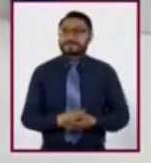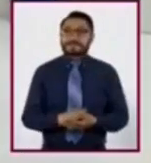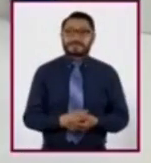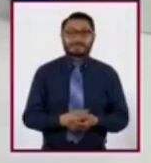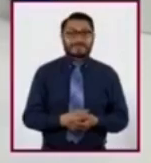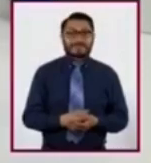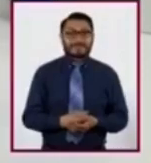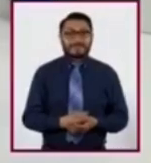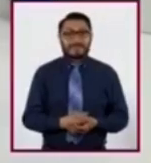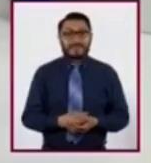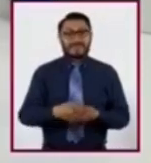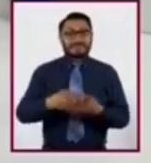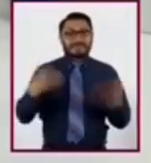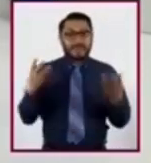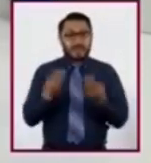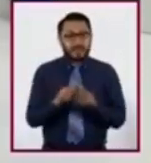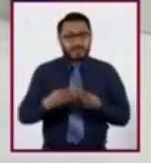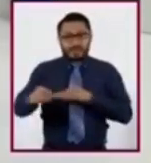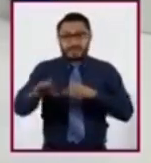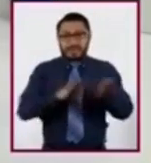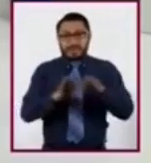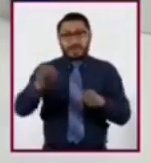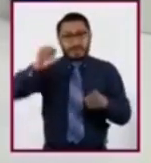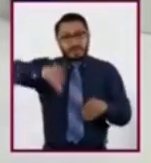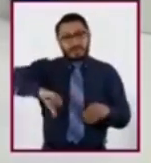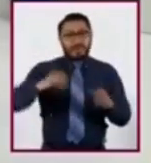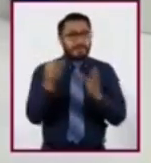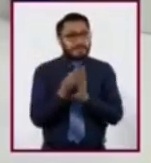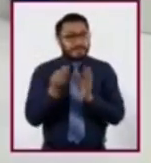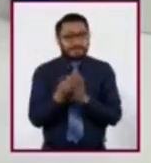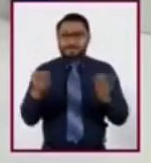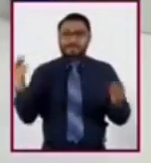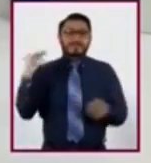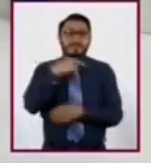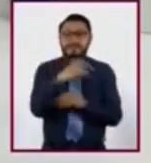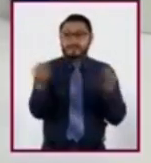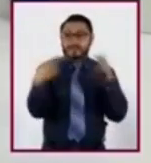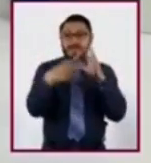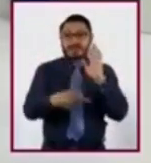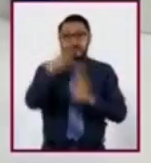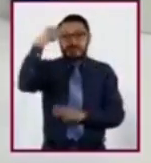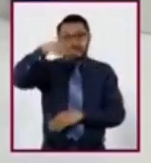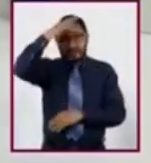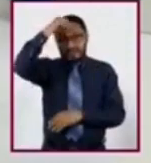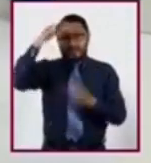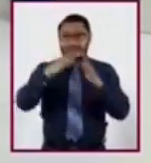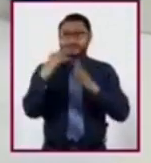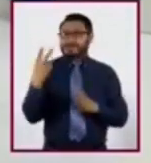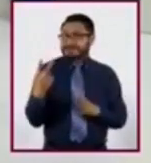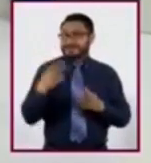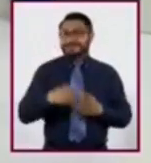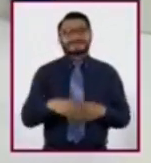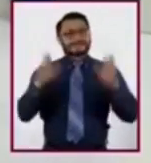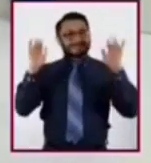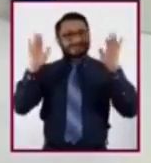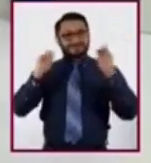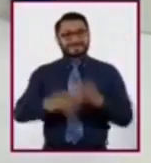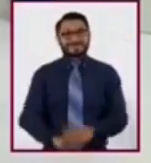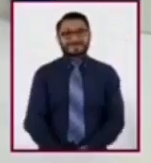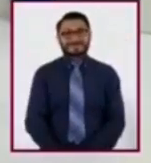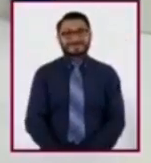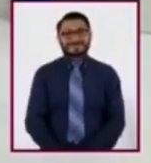todos en casa por acompañarnos en el trabajo de esta sesión. Pronto nos veremos otra vez aquí en Aprende en Casa 2. Hasta luego.